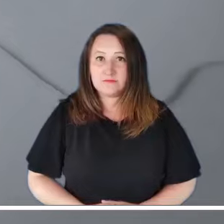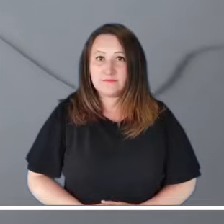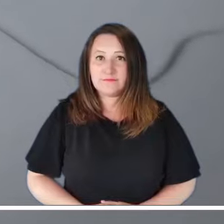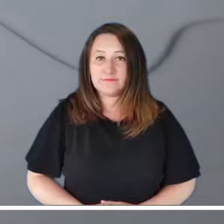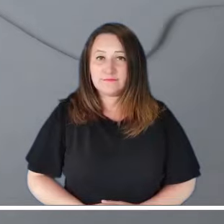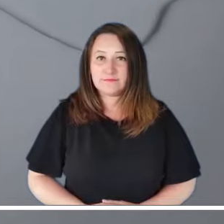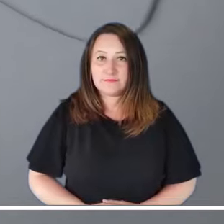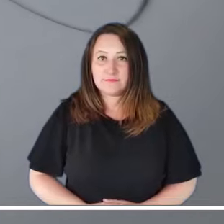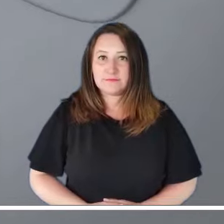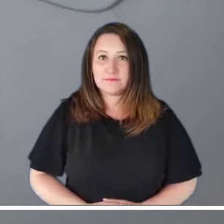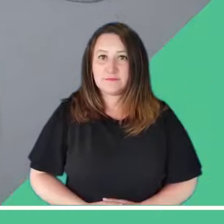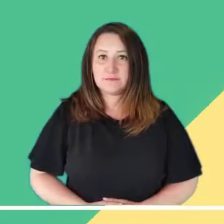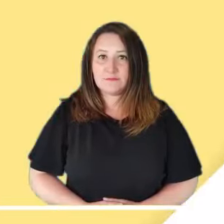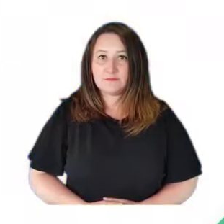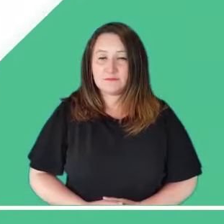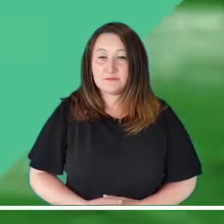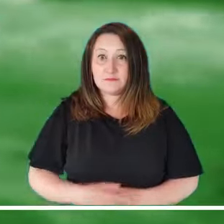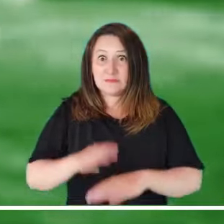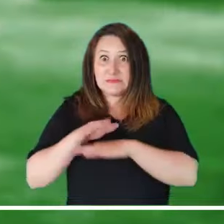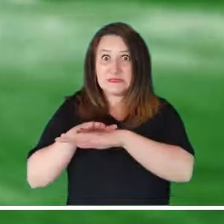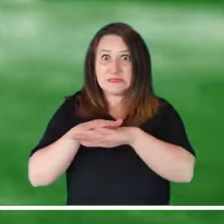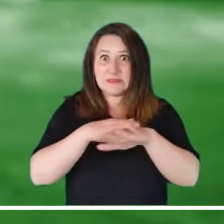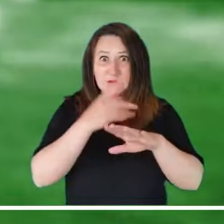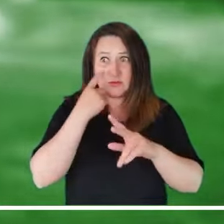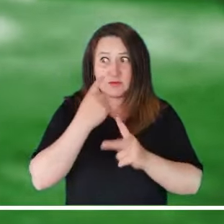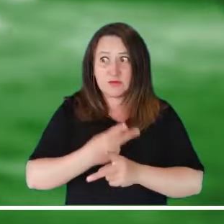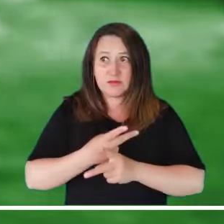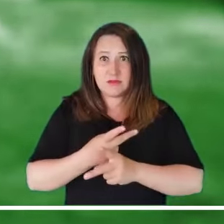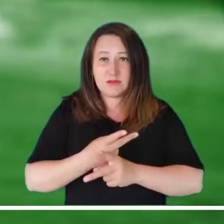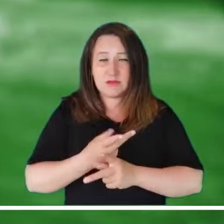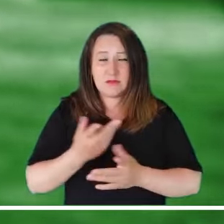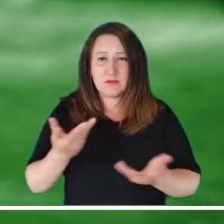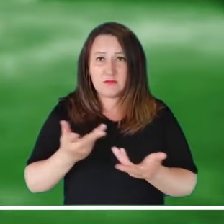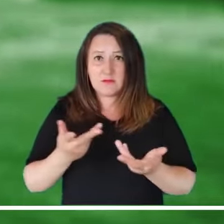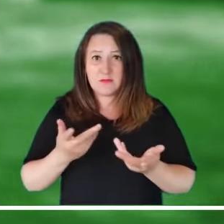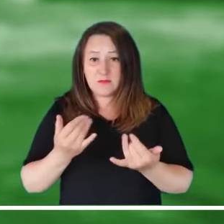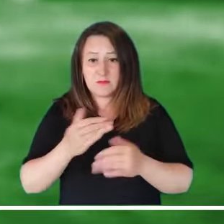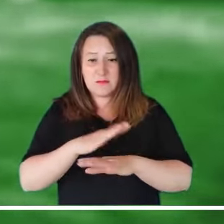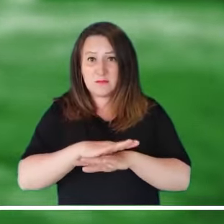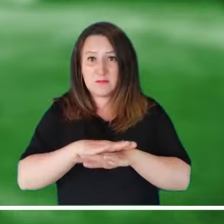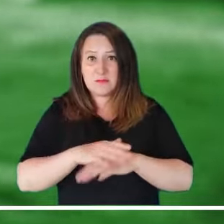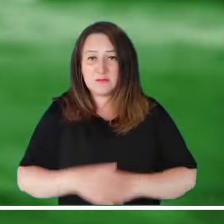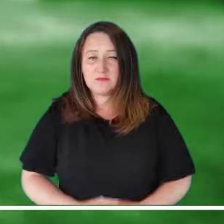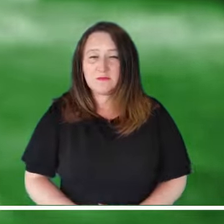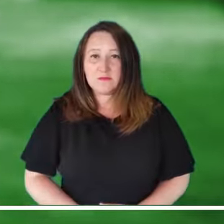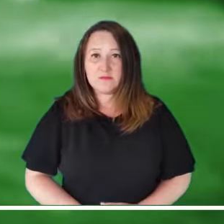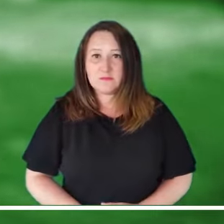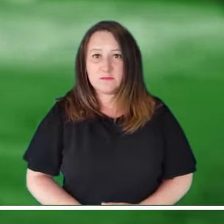norte, oriente y occidente. Mucha atención a las alertas que se mantienen activas.